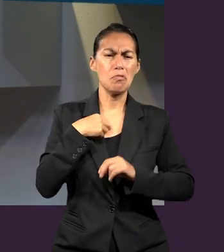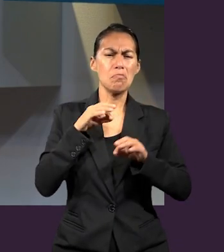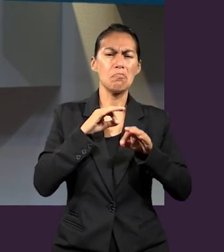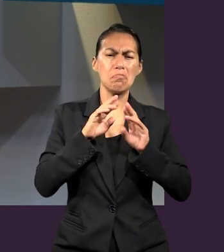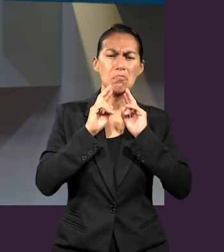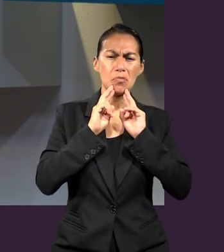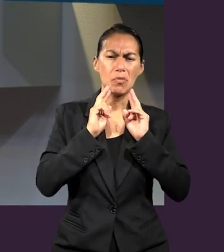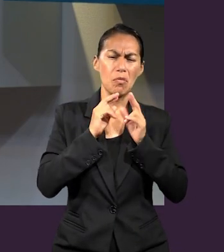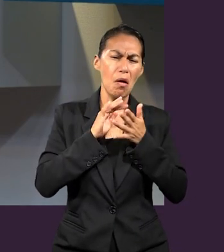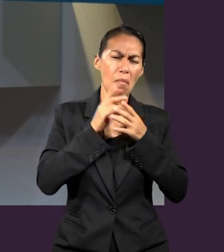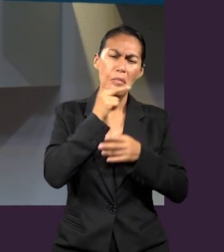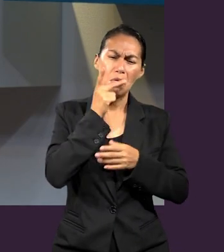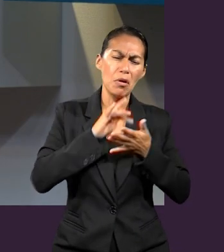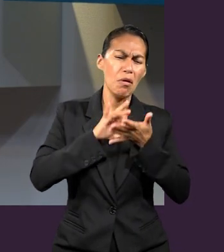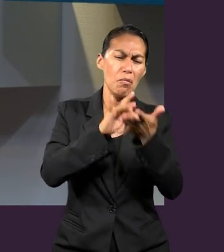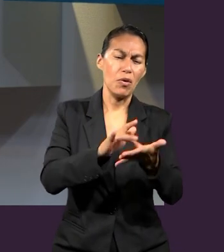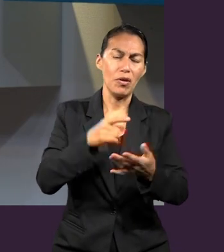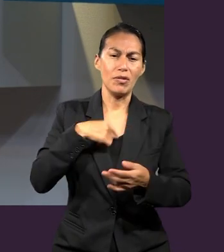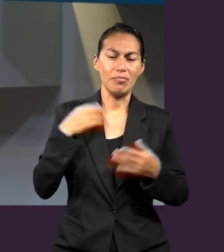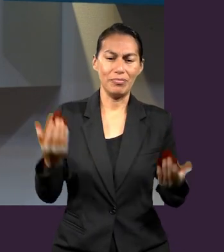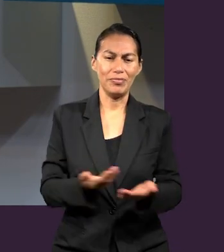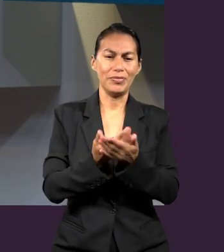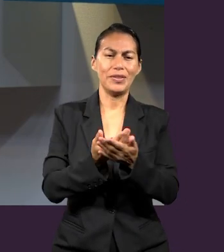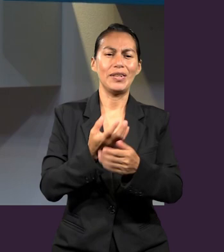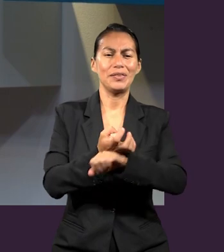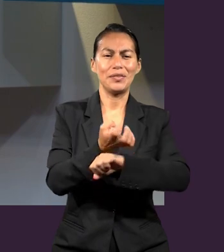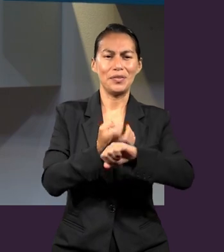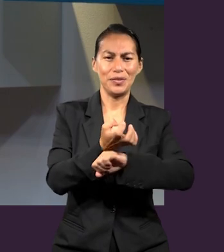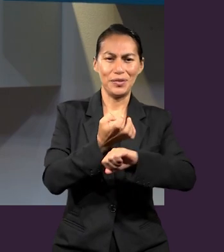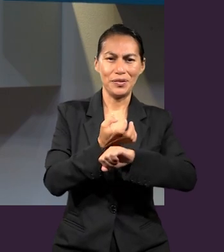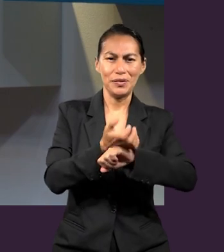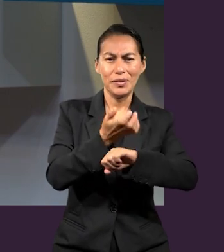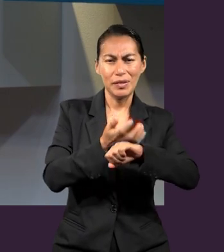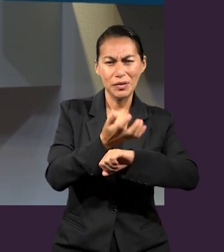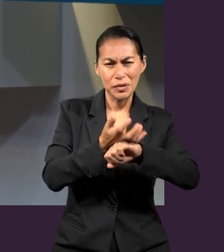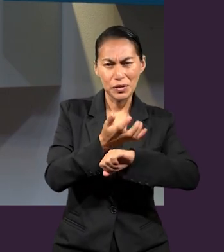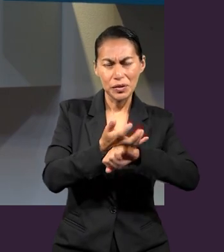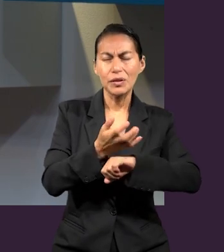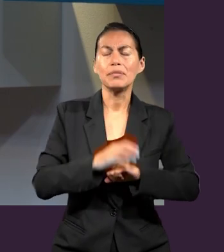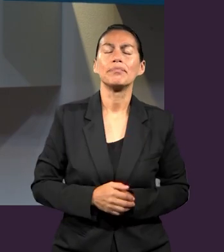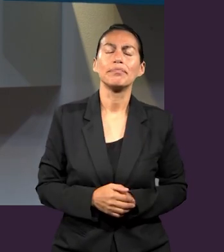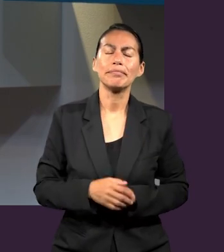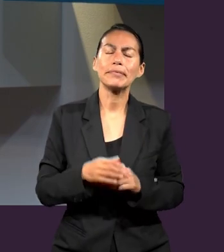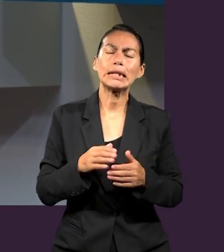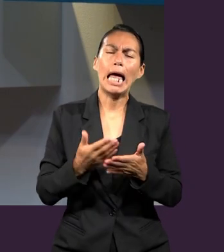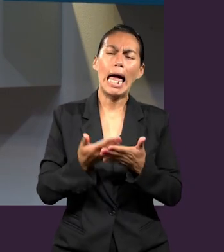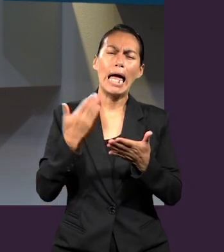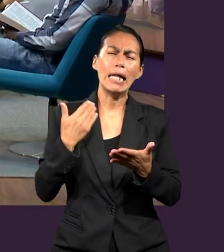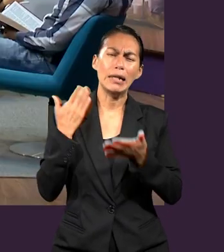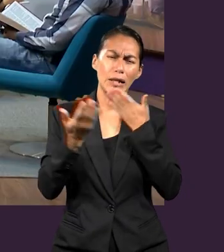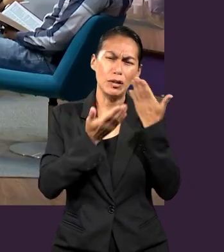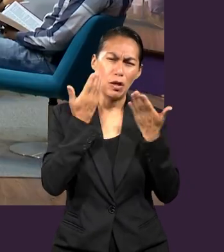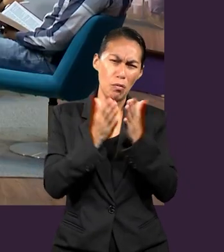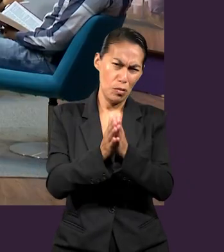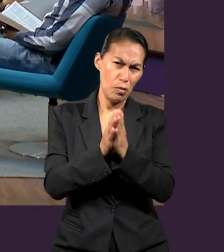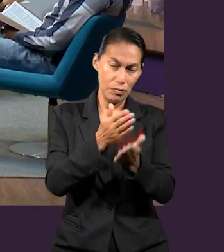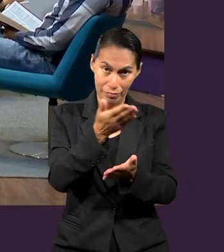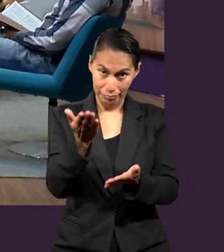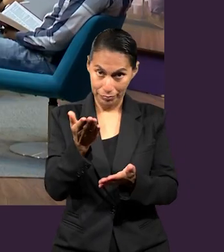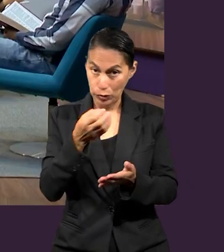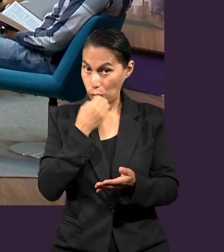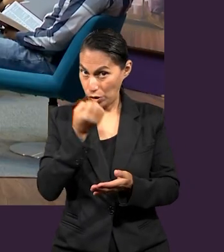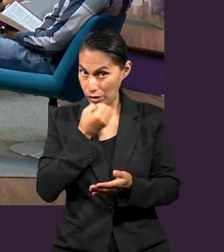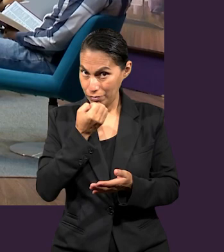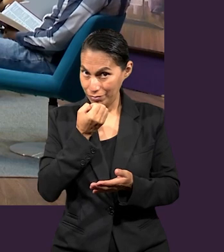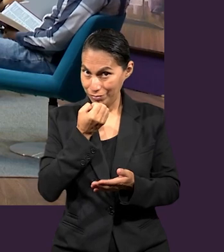soy estadounidense. Antes de comenzar con la lección que vamos a estudiar, que vamos a repasar hoy, ¿les parece si tenemos una